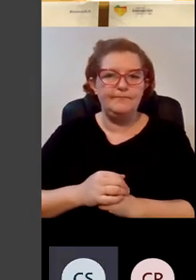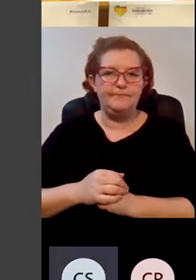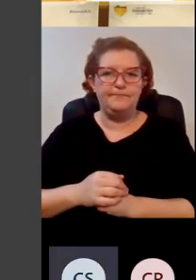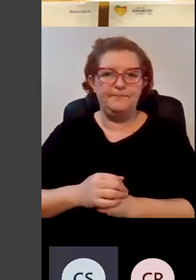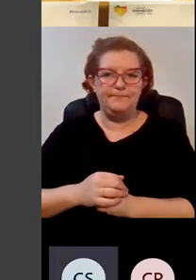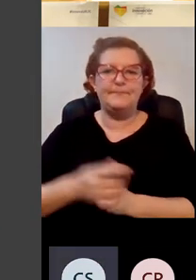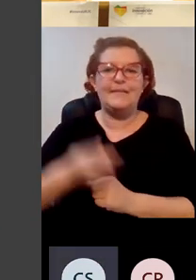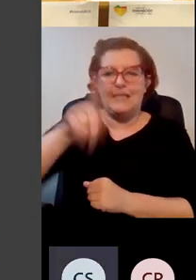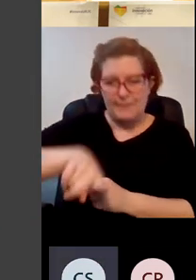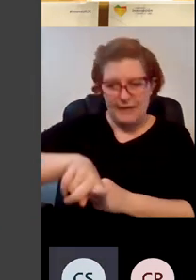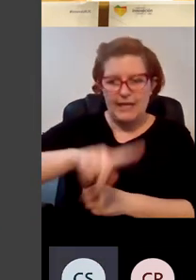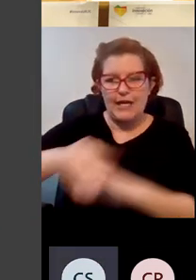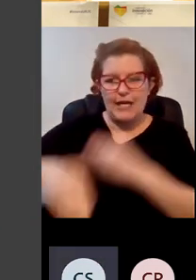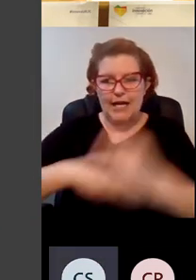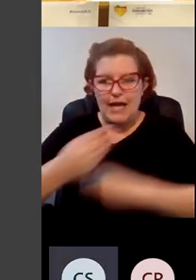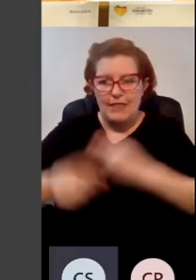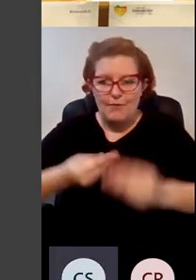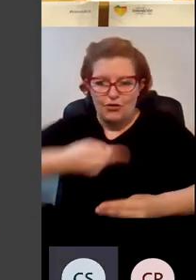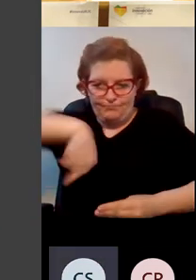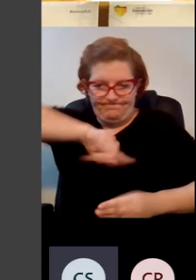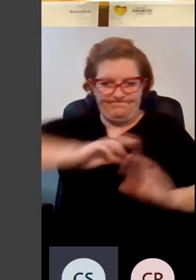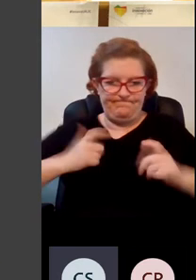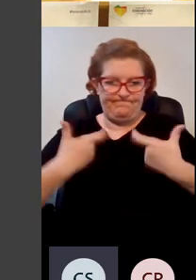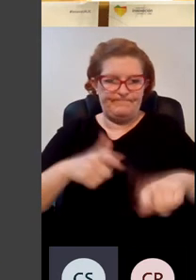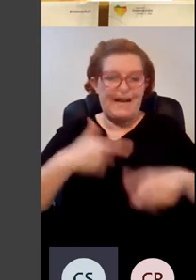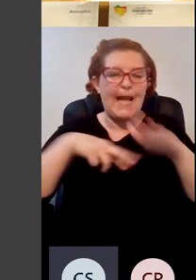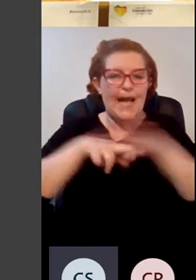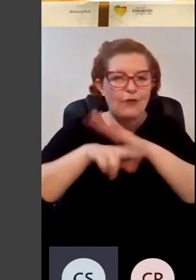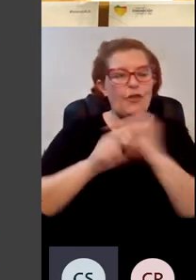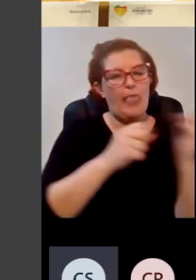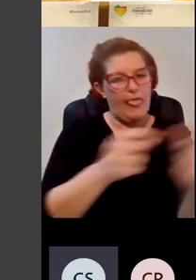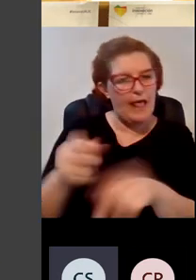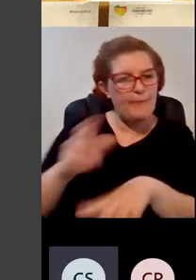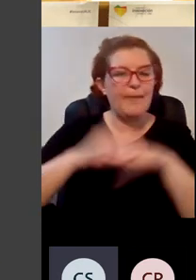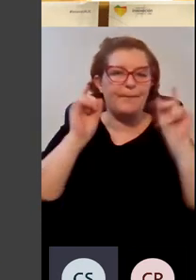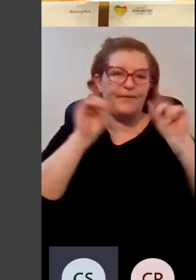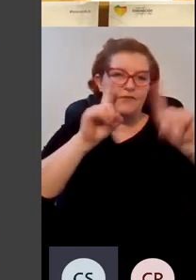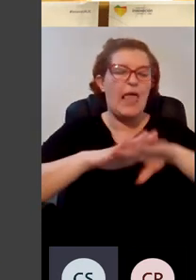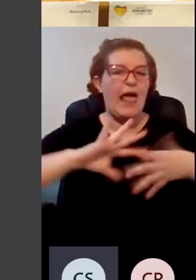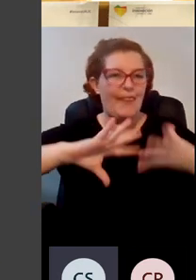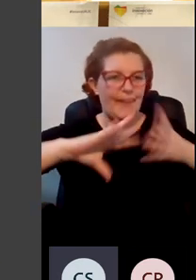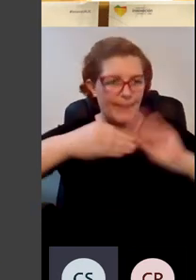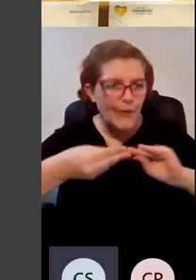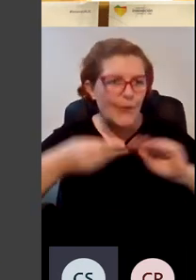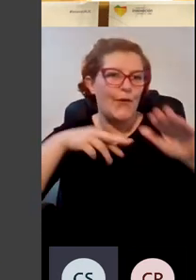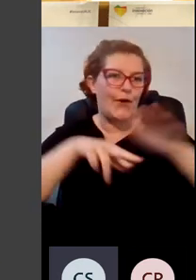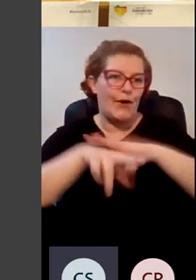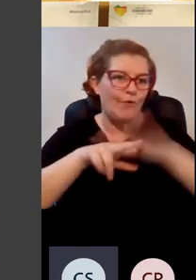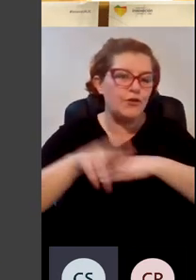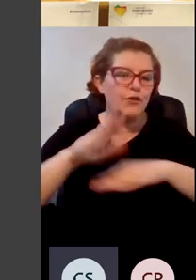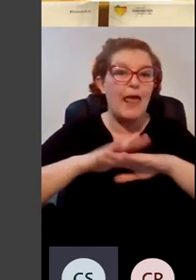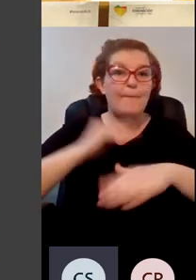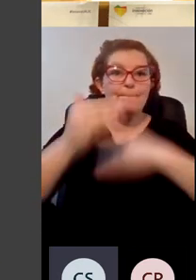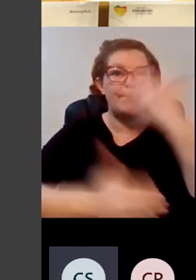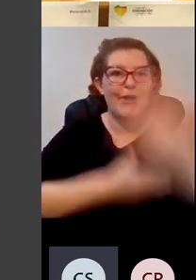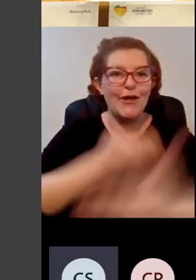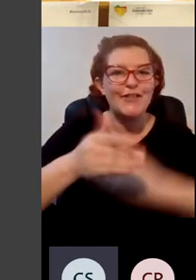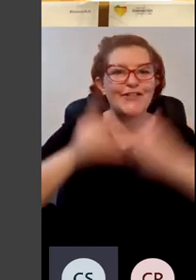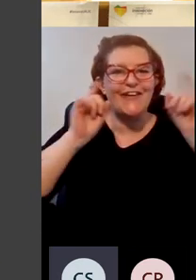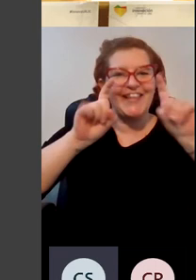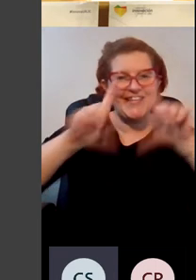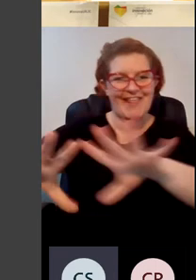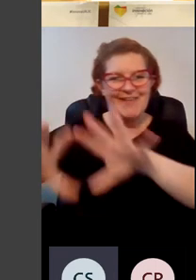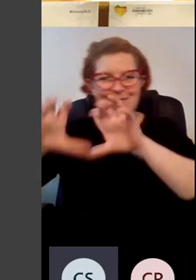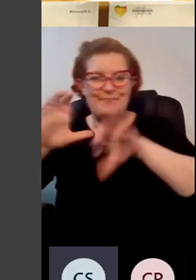también damos recursos de apoyo y adaptaciones en el proceso de enseñanza y aprendizaje